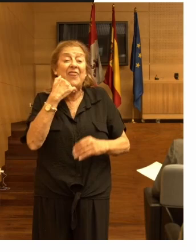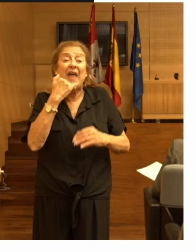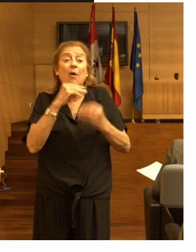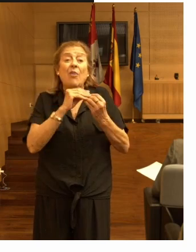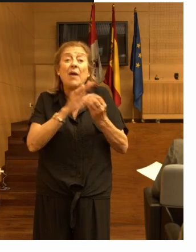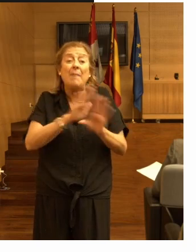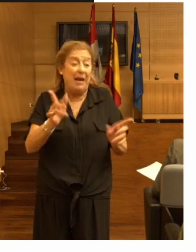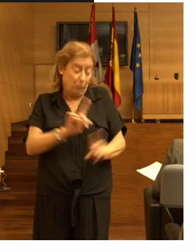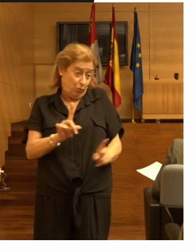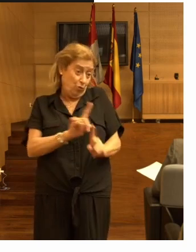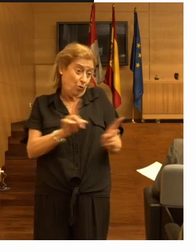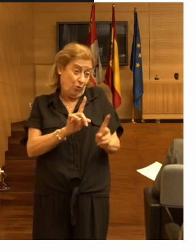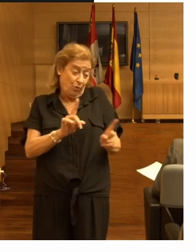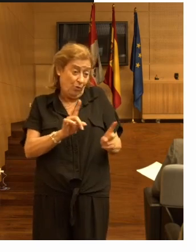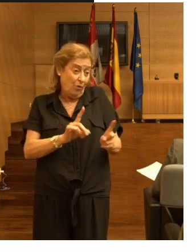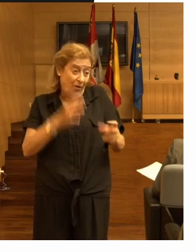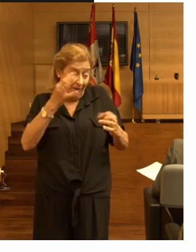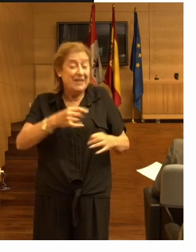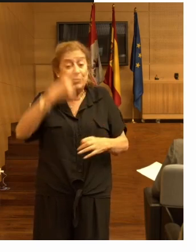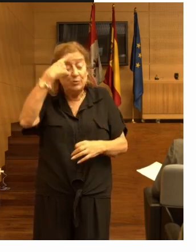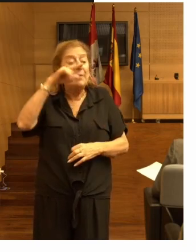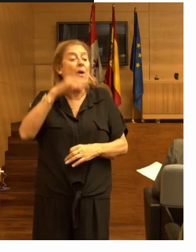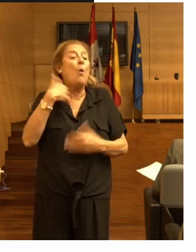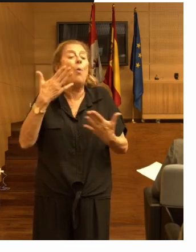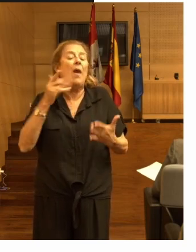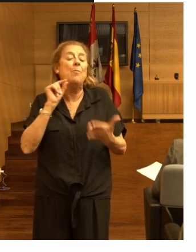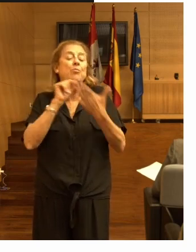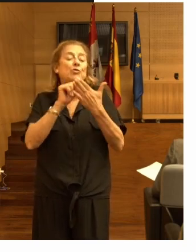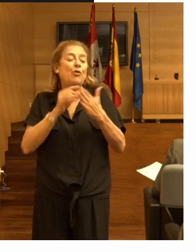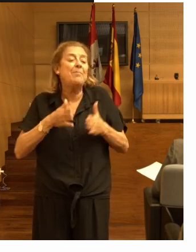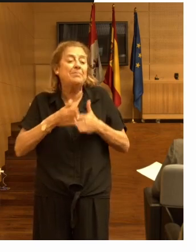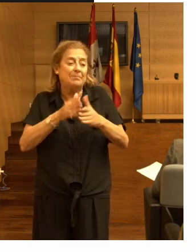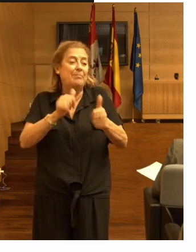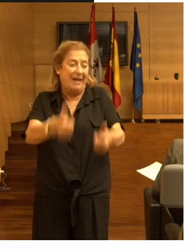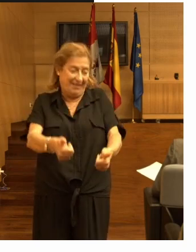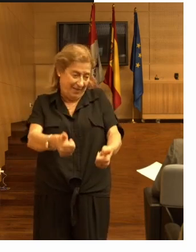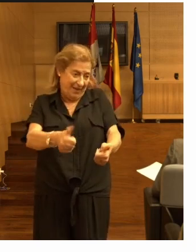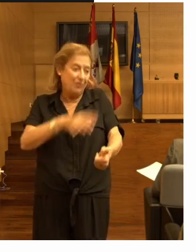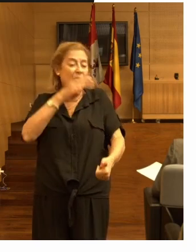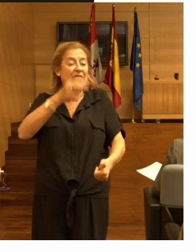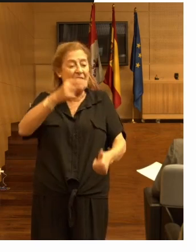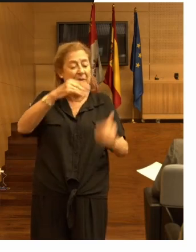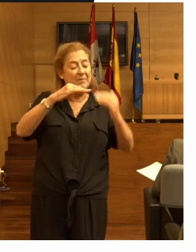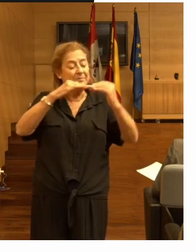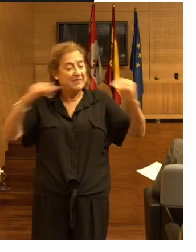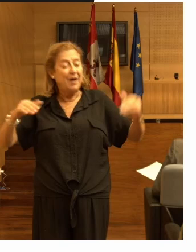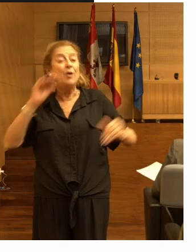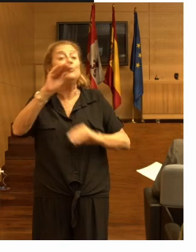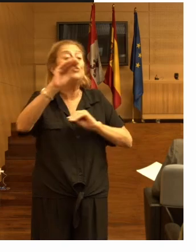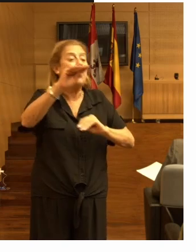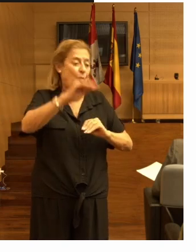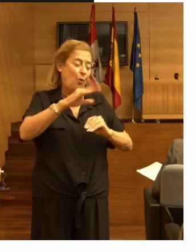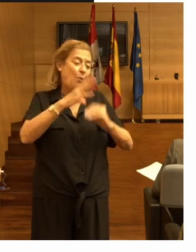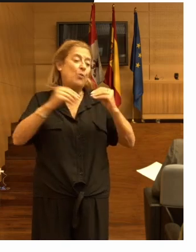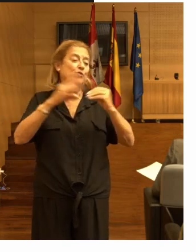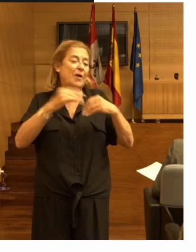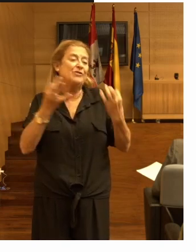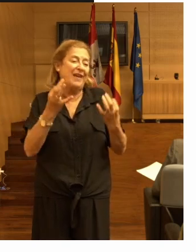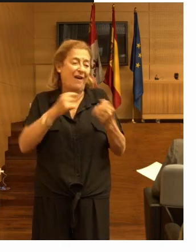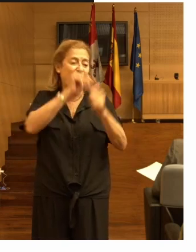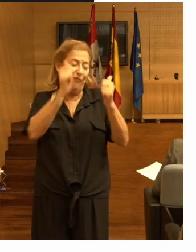tienes que saber cuál es el punto de partida y tienes que ajustar las variables para tu población en concreto